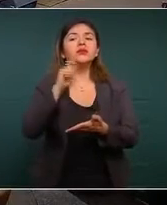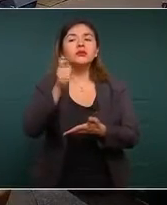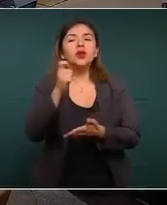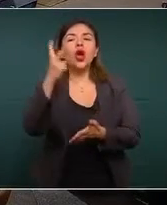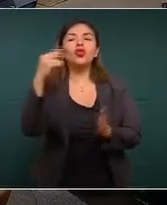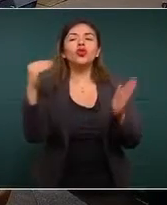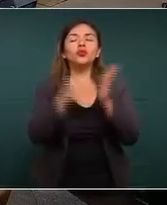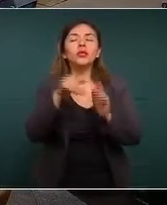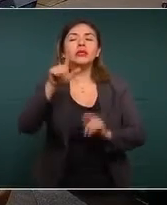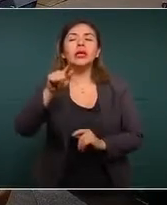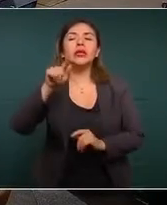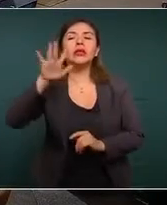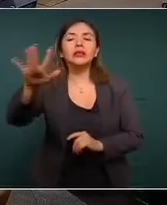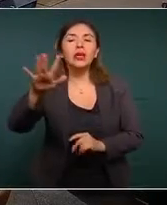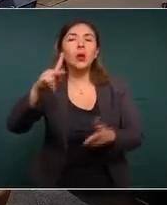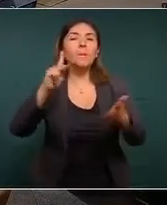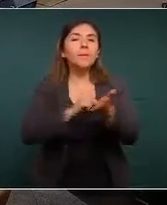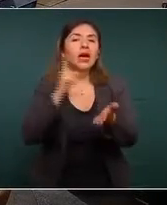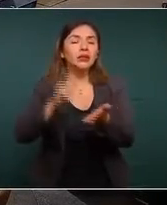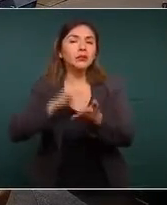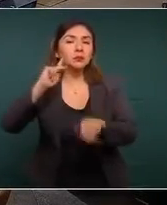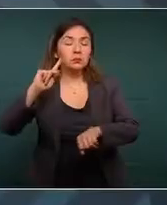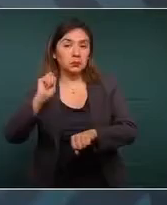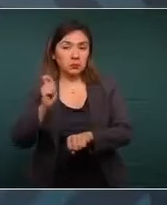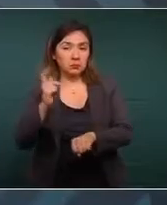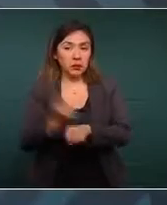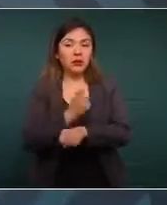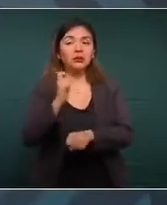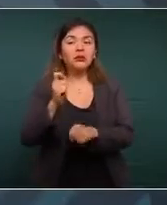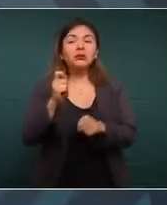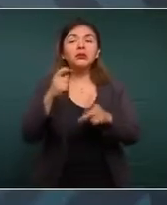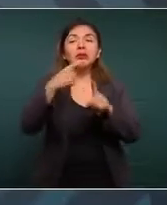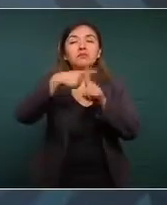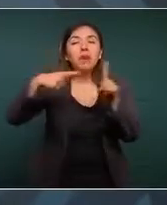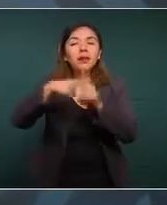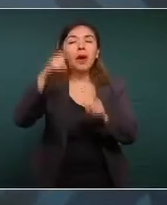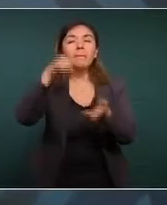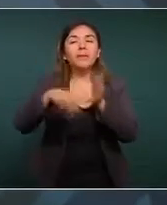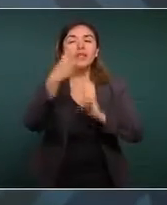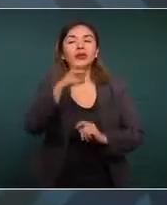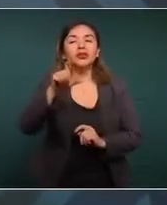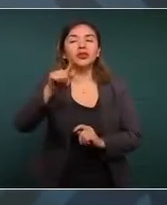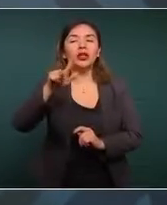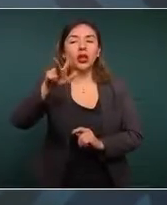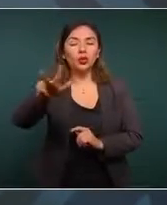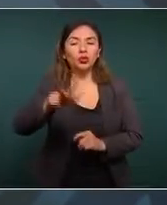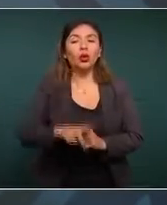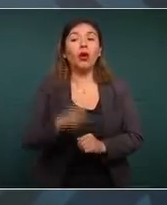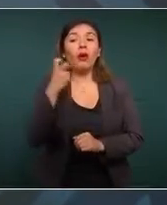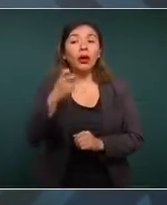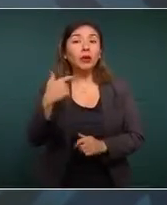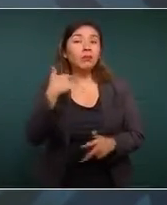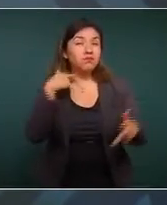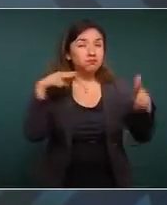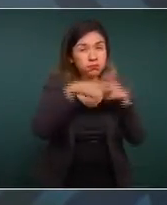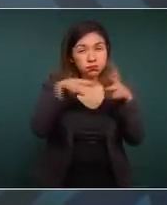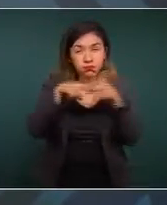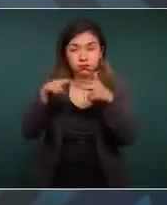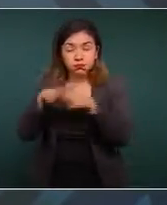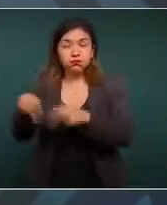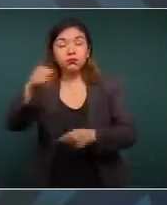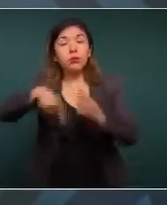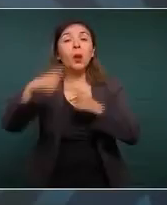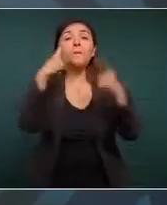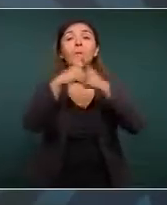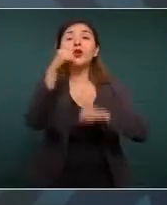mil setenta y cinco eventos, siendo la media de mil 378. Y si consideramos estos homicidios dolosos por